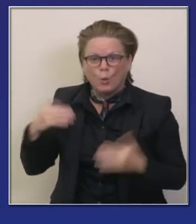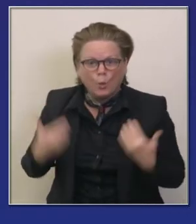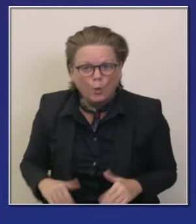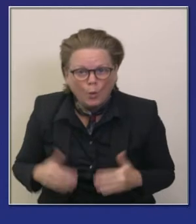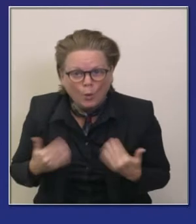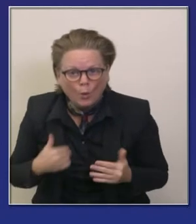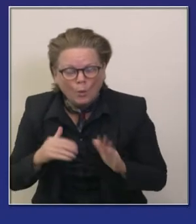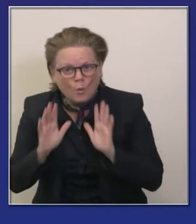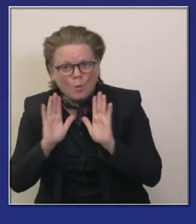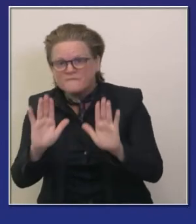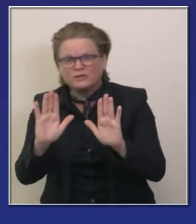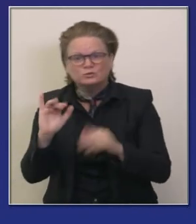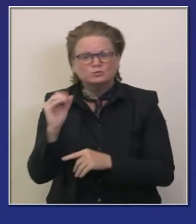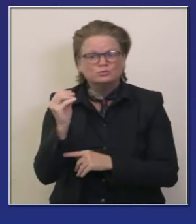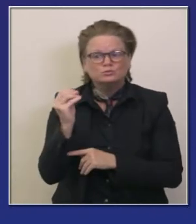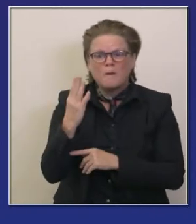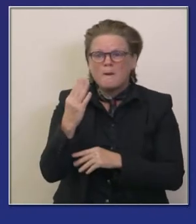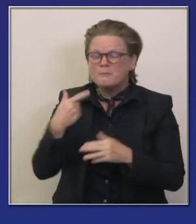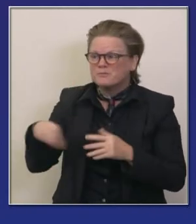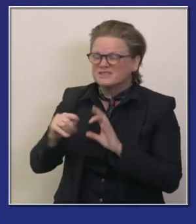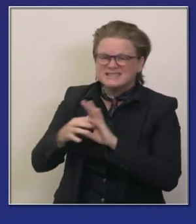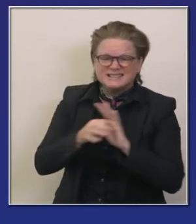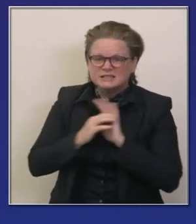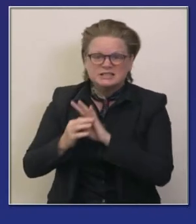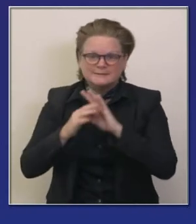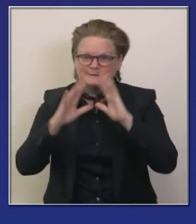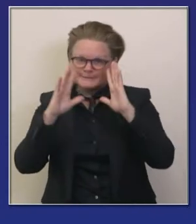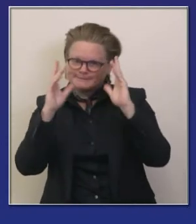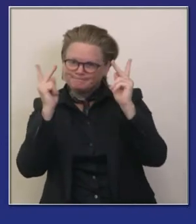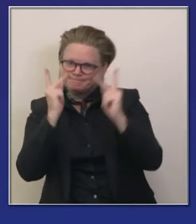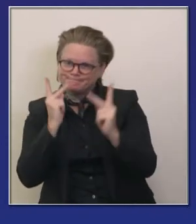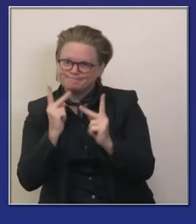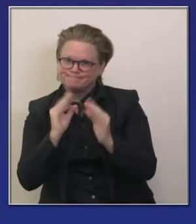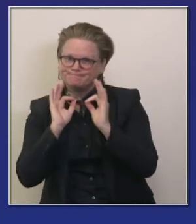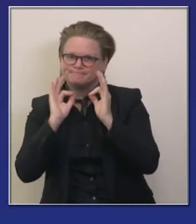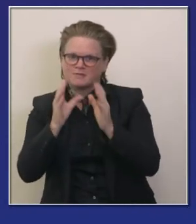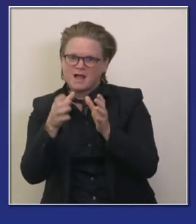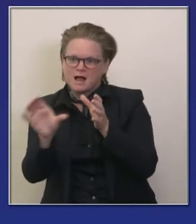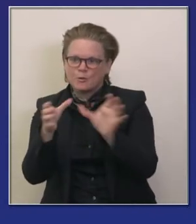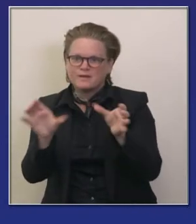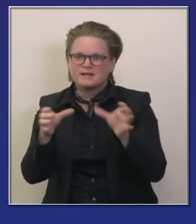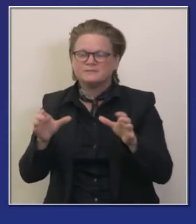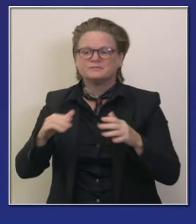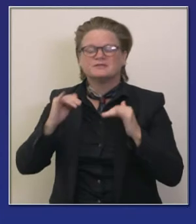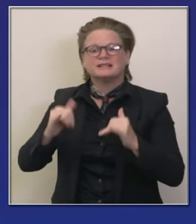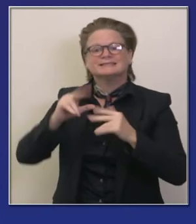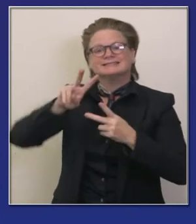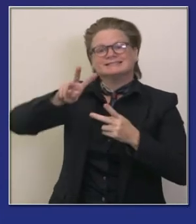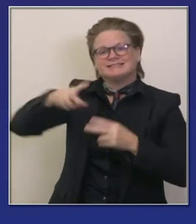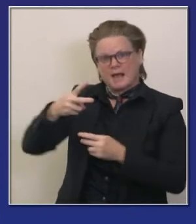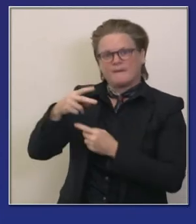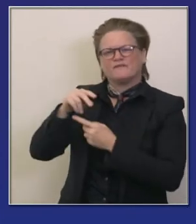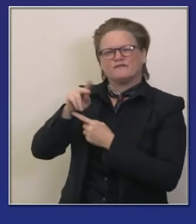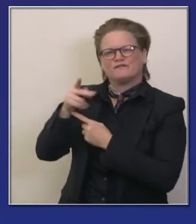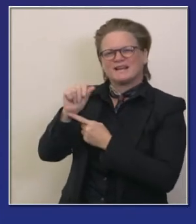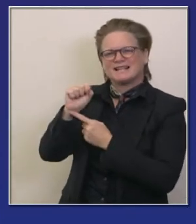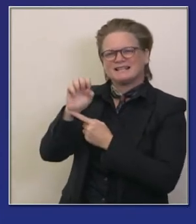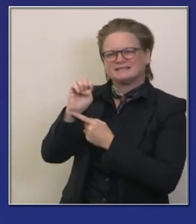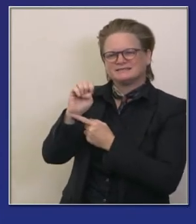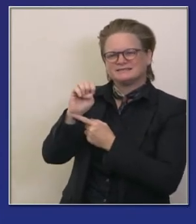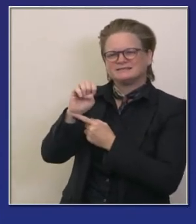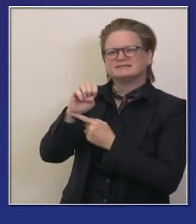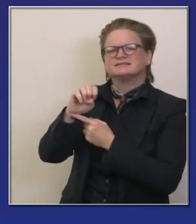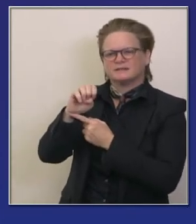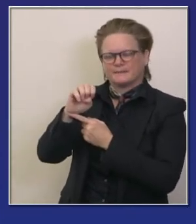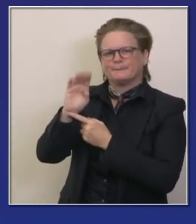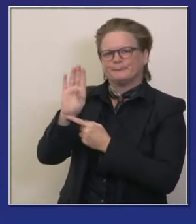así que esa siguiente reunión para la siguiente fase la fase 1b se llevará